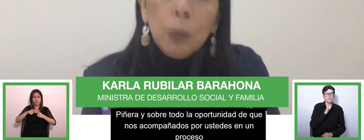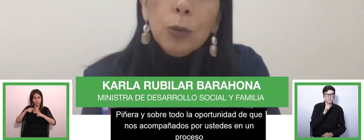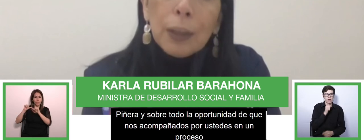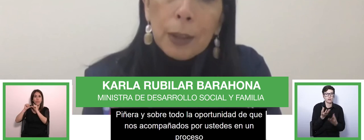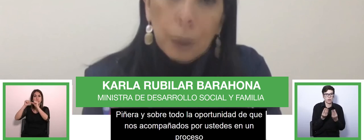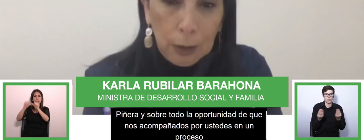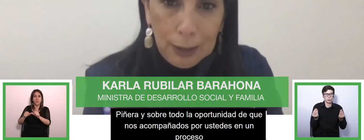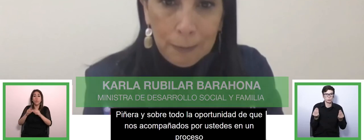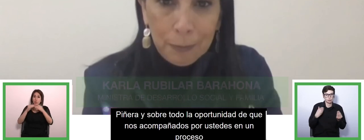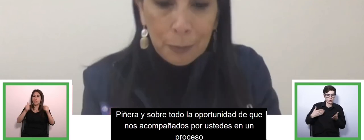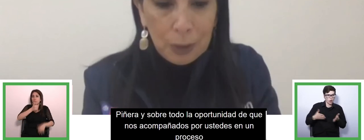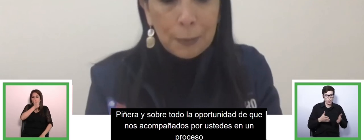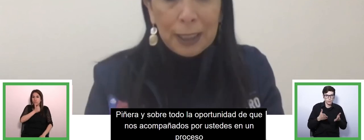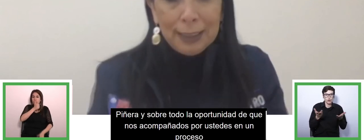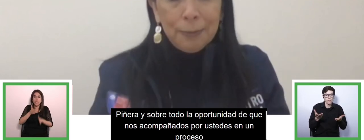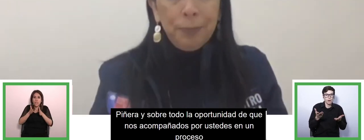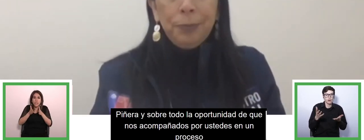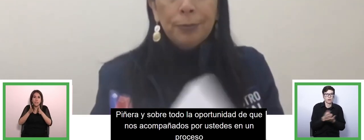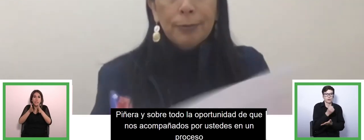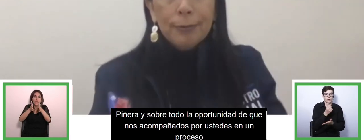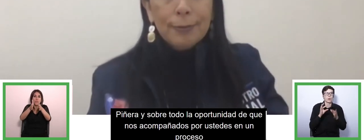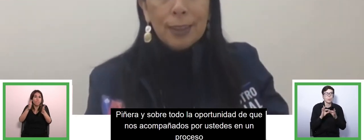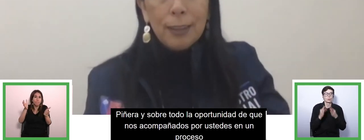y mucho camino por recorrer muchísimas gracias